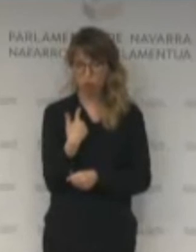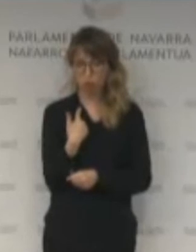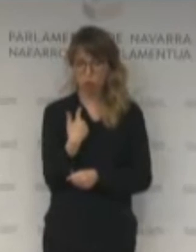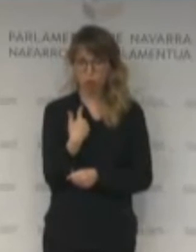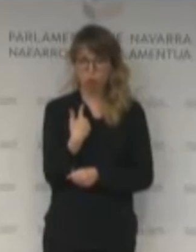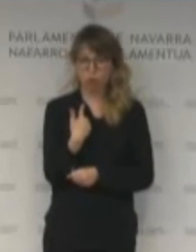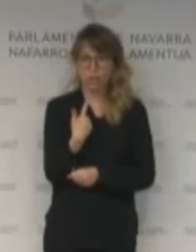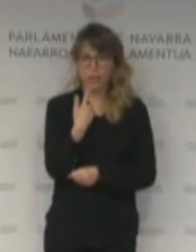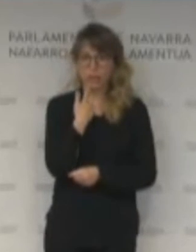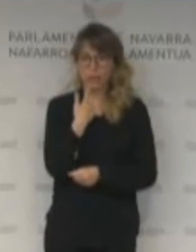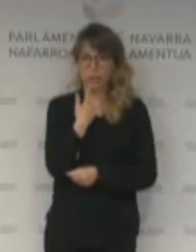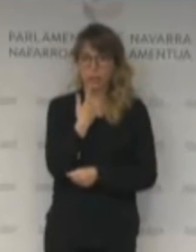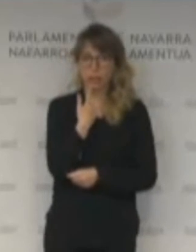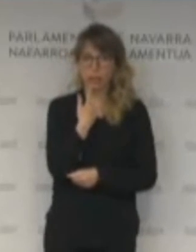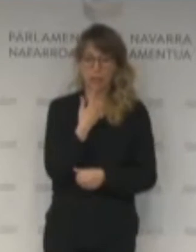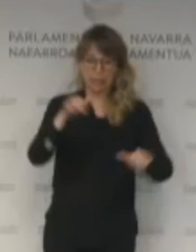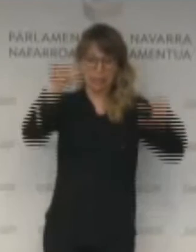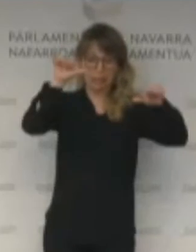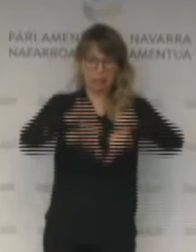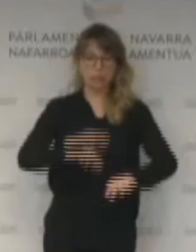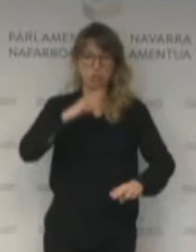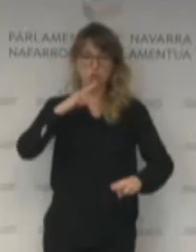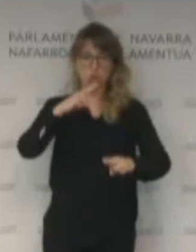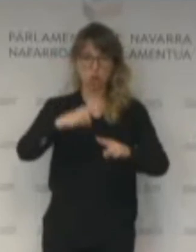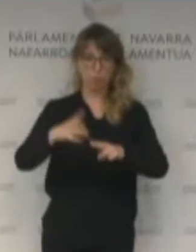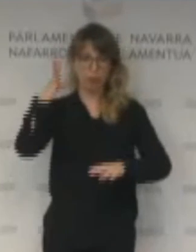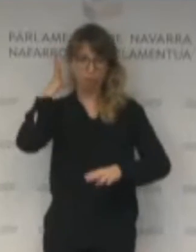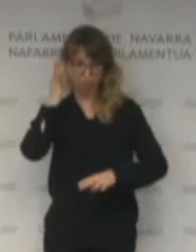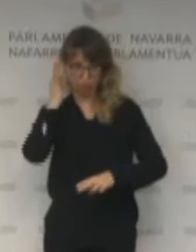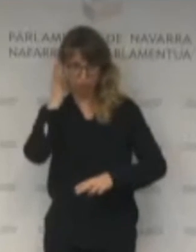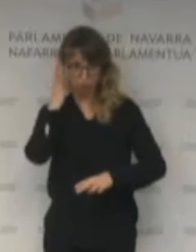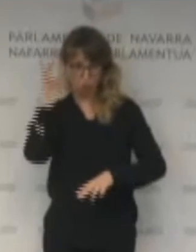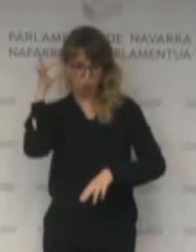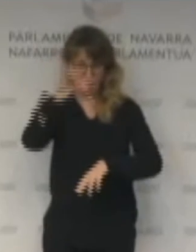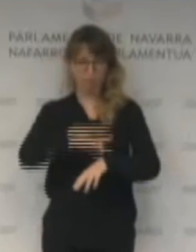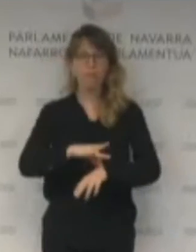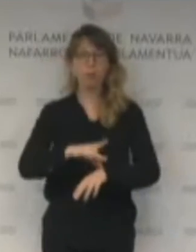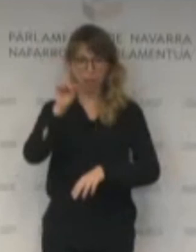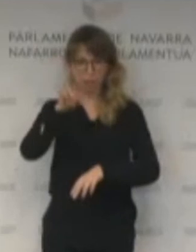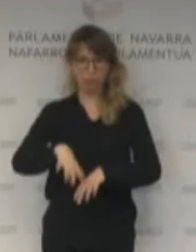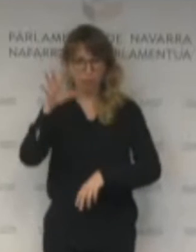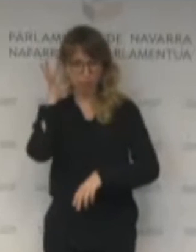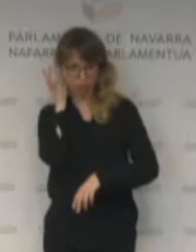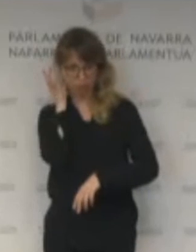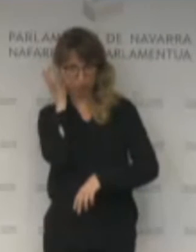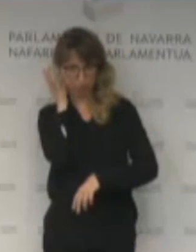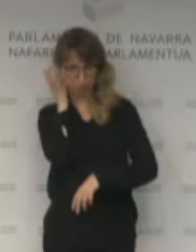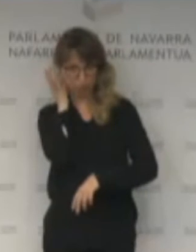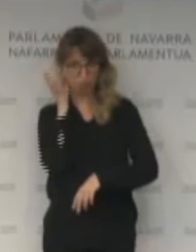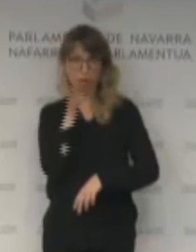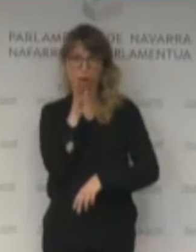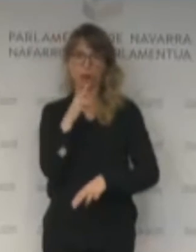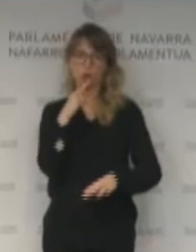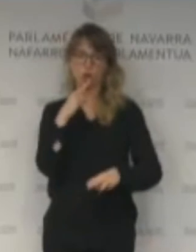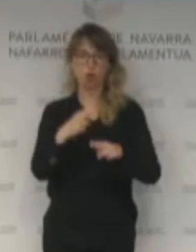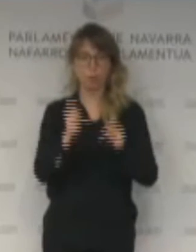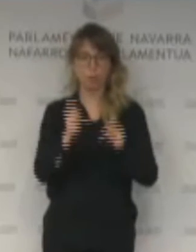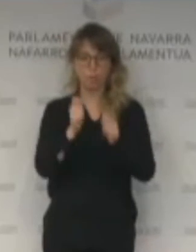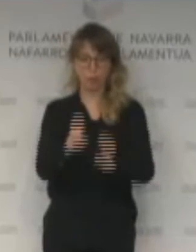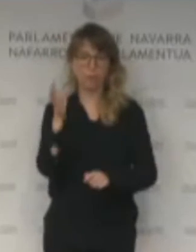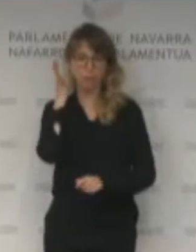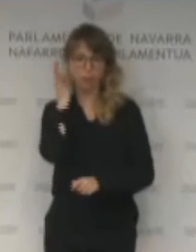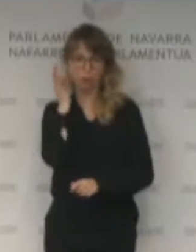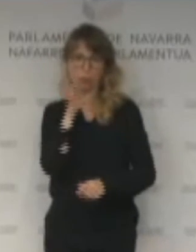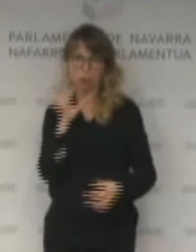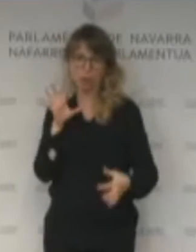La crisis, repito, tiene nombre femenino, también la enfermedad. De repente nos dicen que se ha de nombrar en femenino porque es la identificación